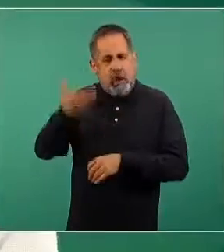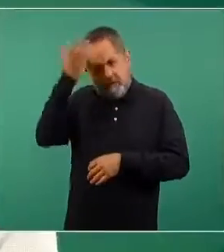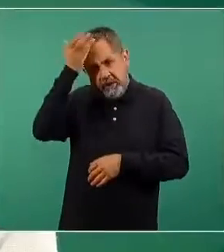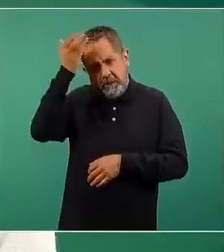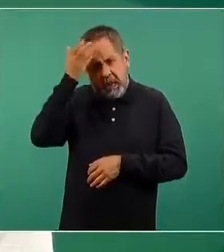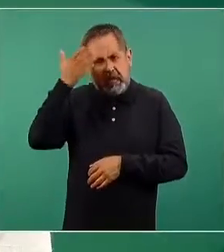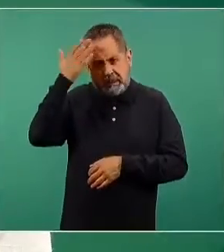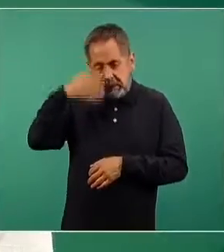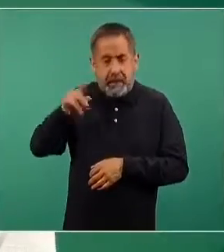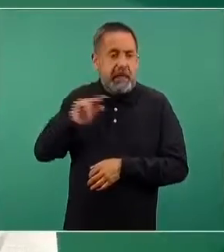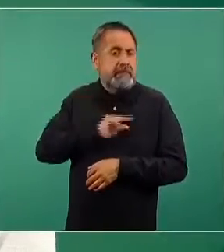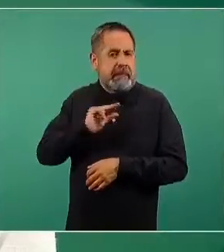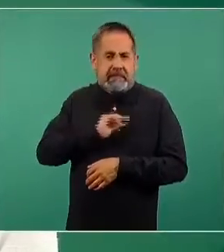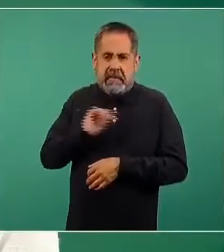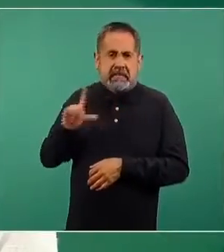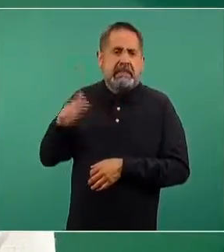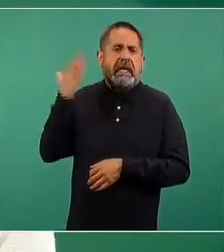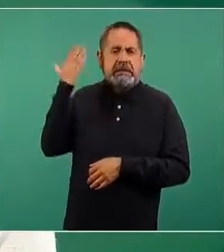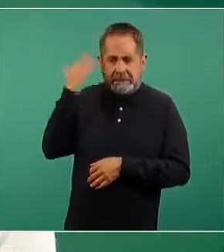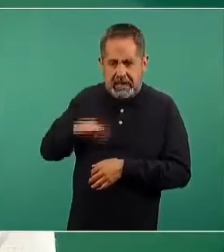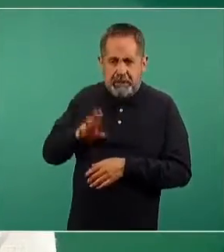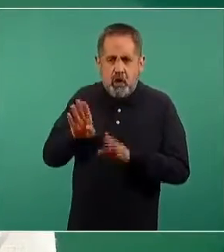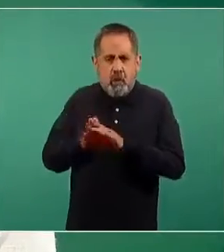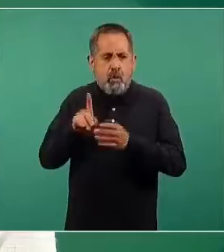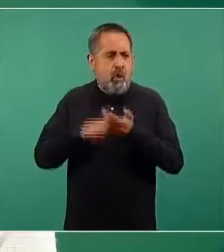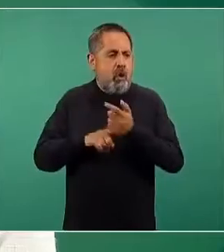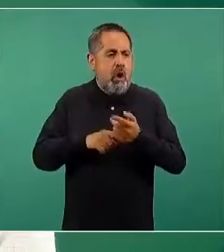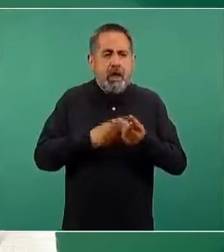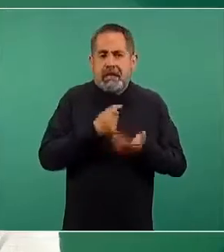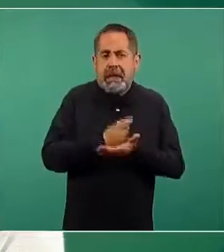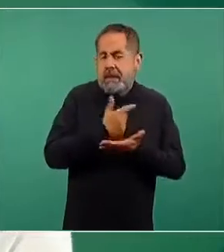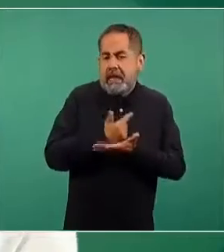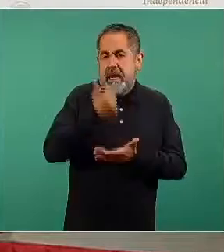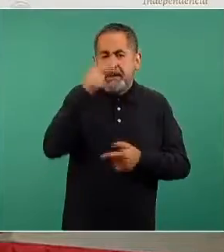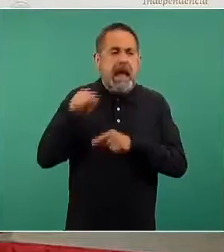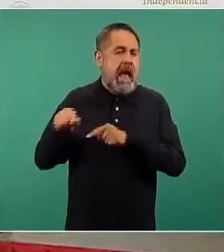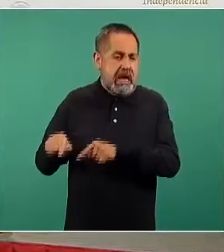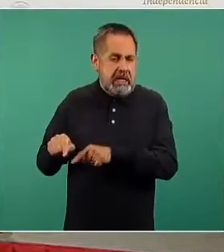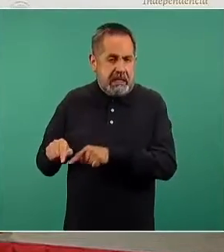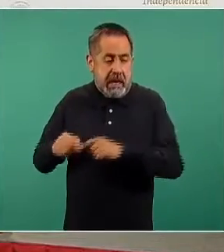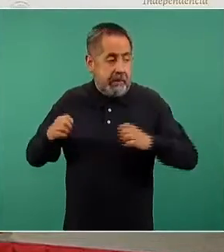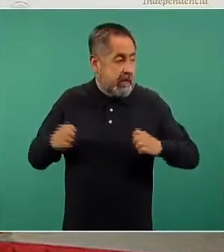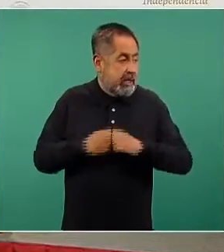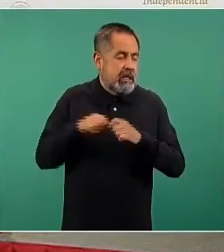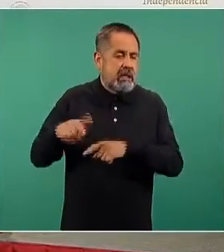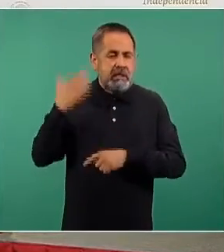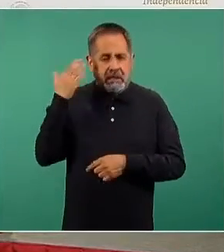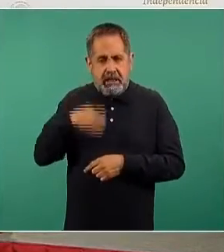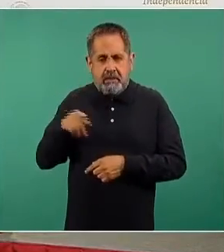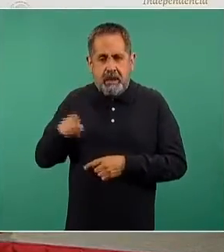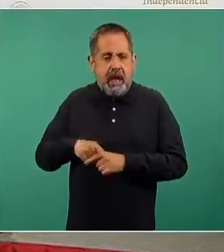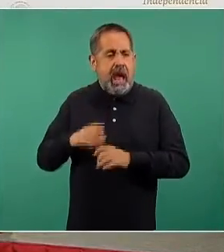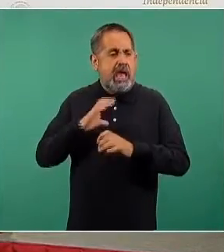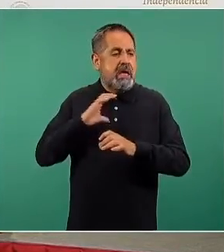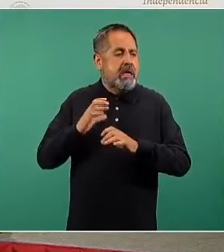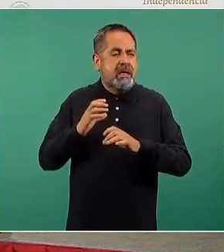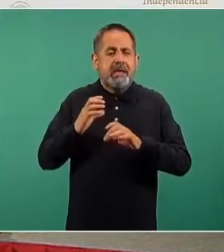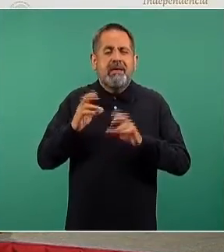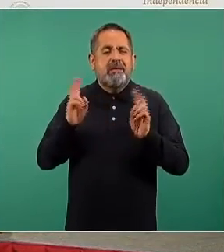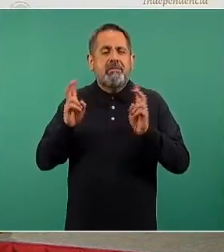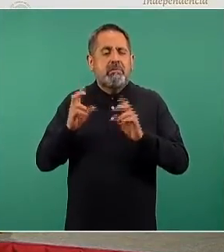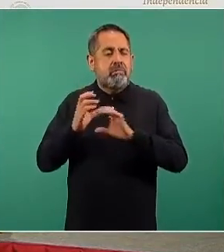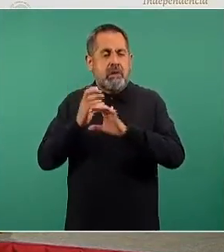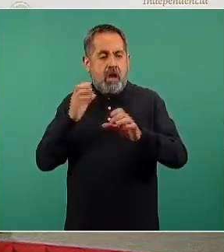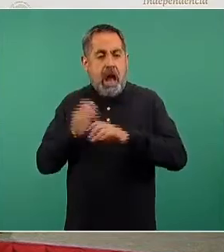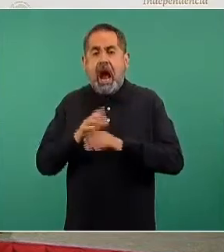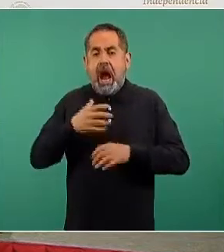enfermeros, especialistas en medicina crítica o en atención de emergencias. Se tiene lo que se conoce como un carro de paro, se tiene un